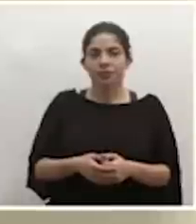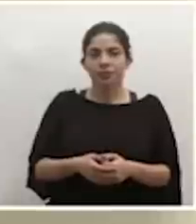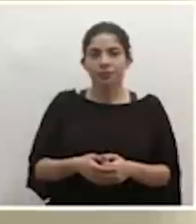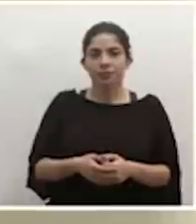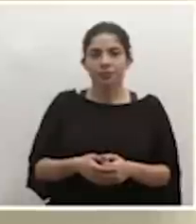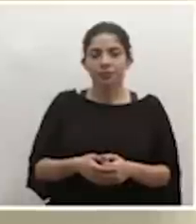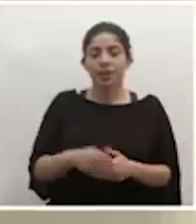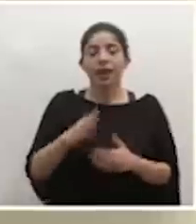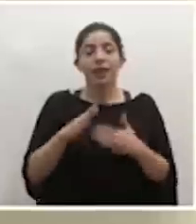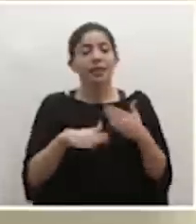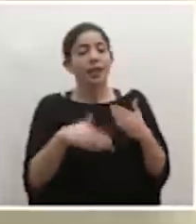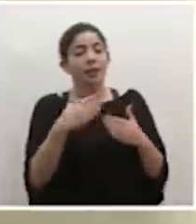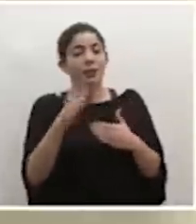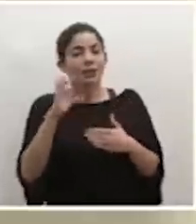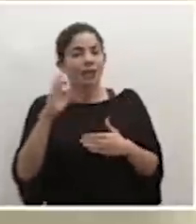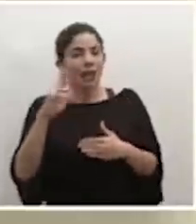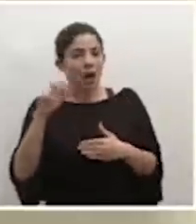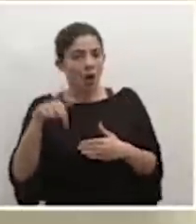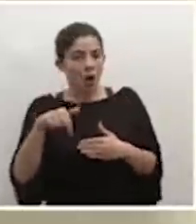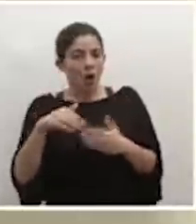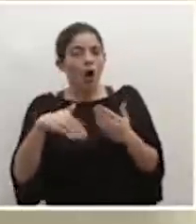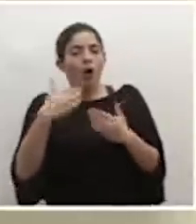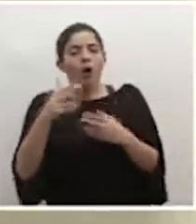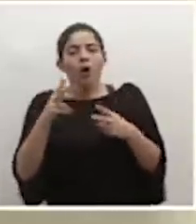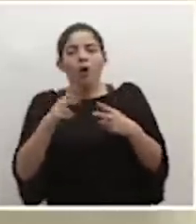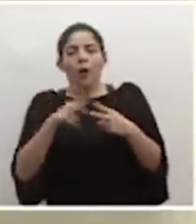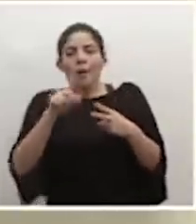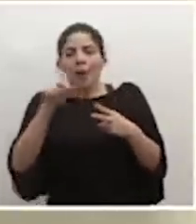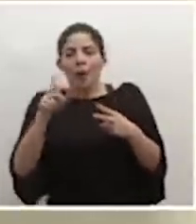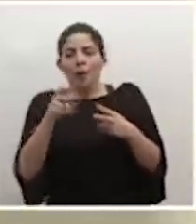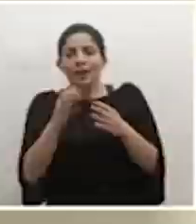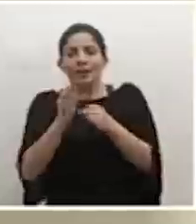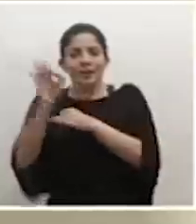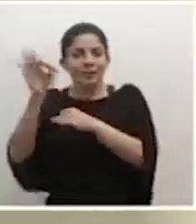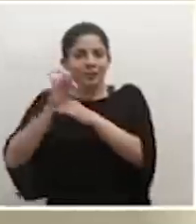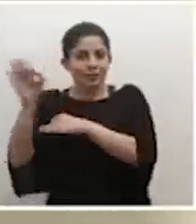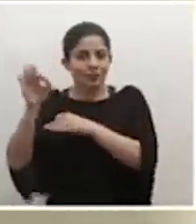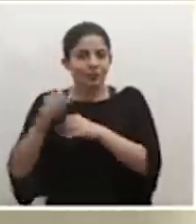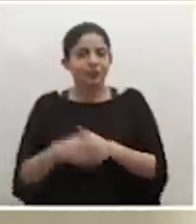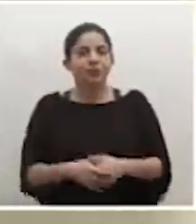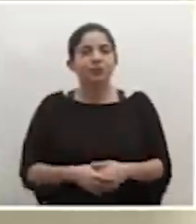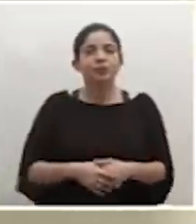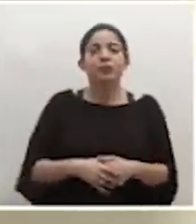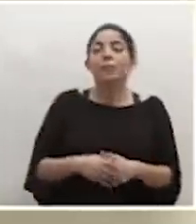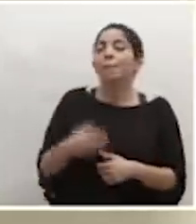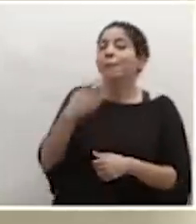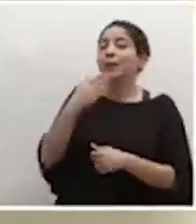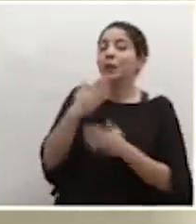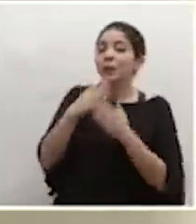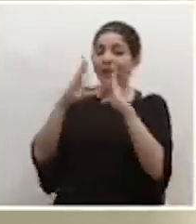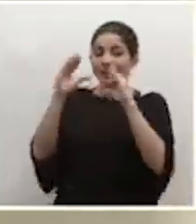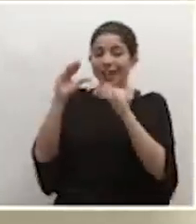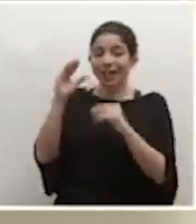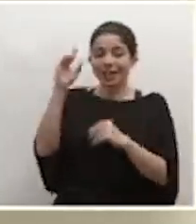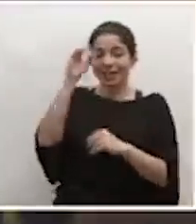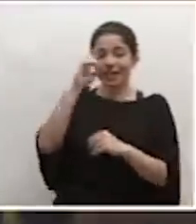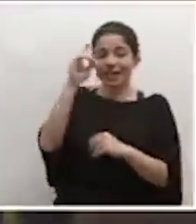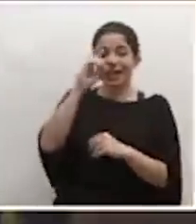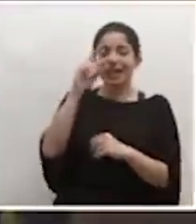De seguido de la consulta CRO y continuamos con las dos consultas de medios regionales vía remota. Gracias. Buenas tardes, don Daniel.